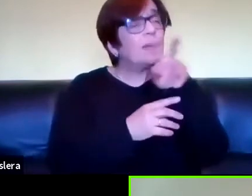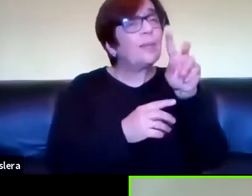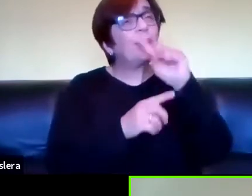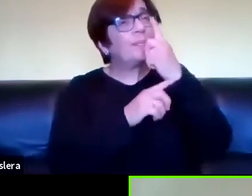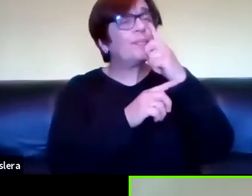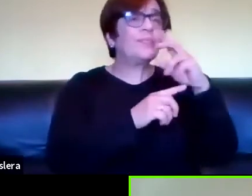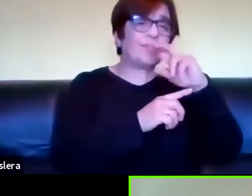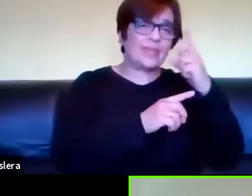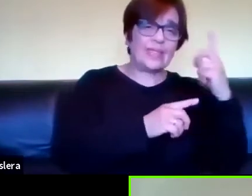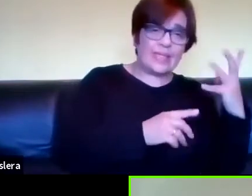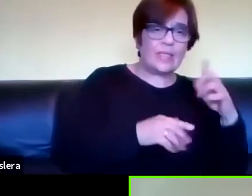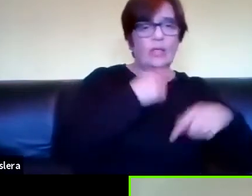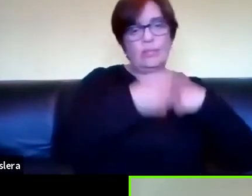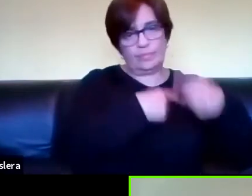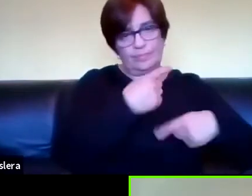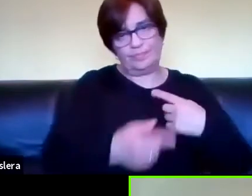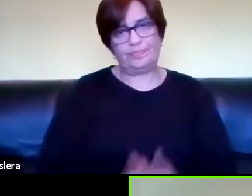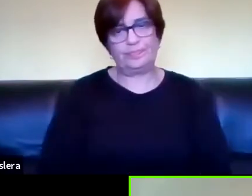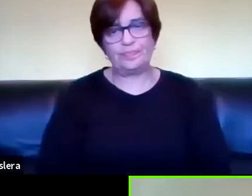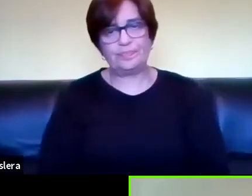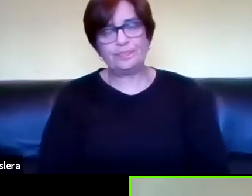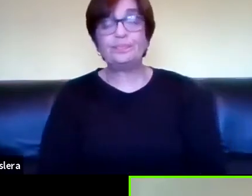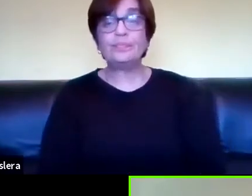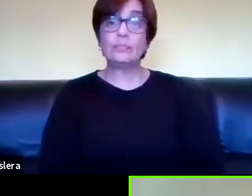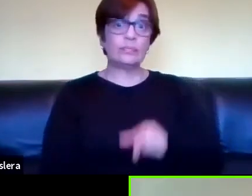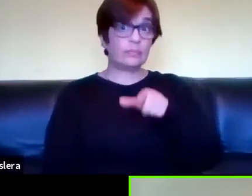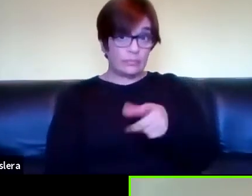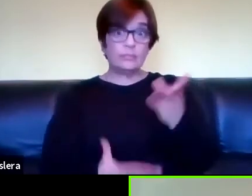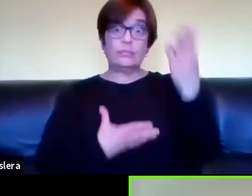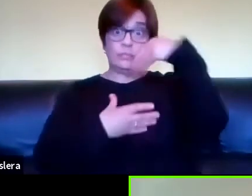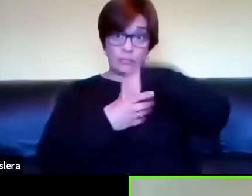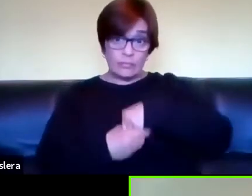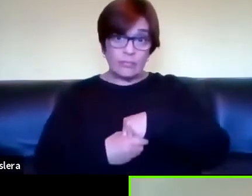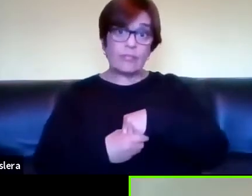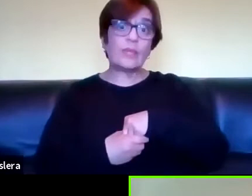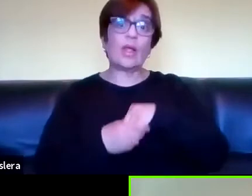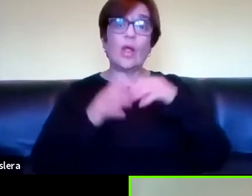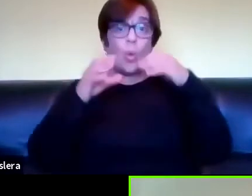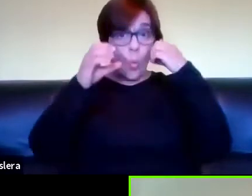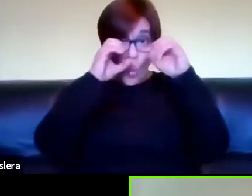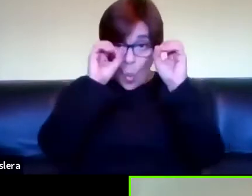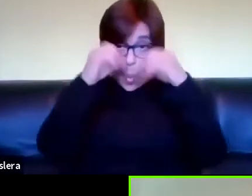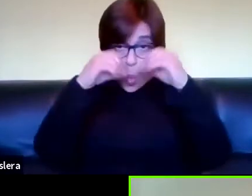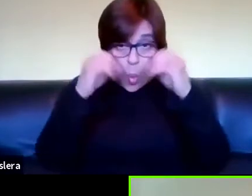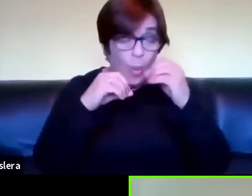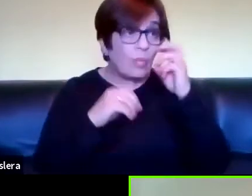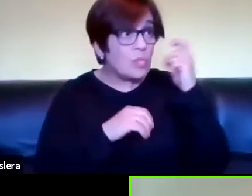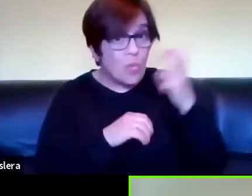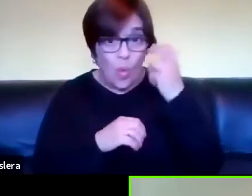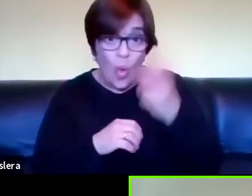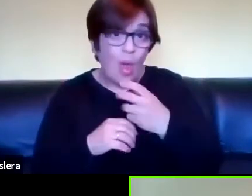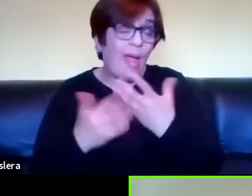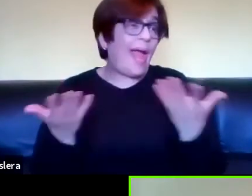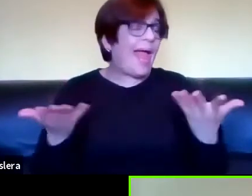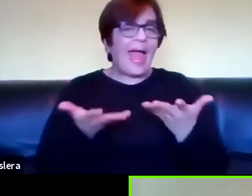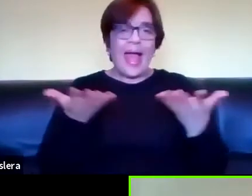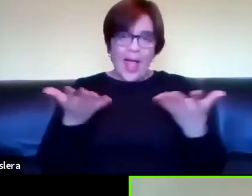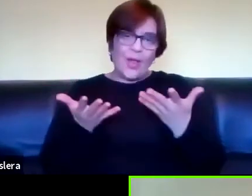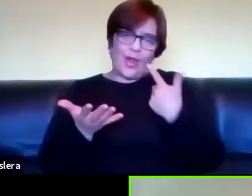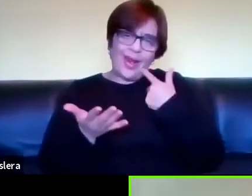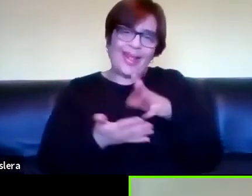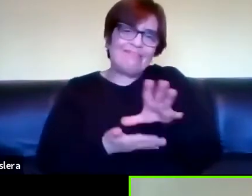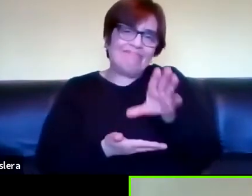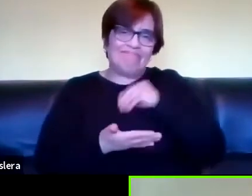tercero? y así sucesivamente eso que incluye también las búsquedas de Google etcétera porque en realidad hoy el ser letrado